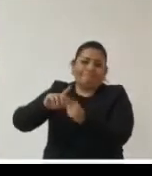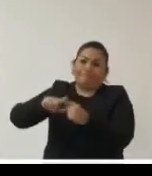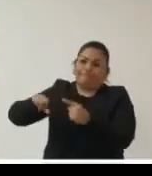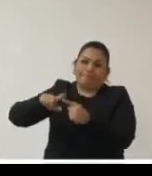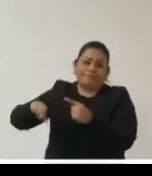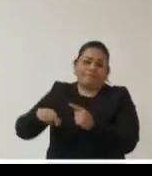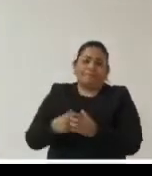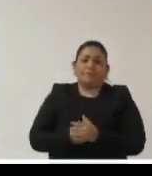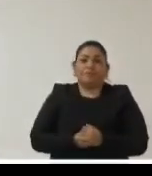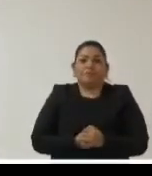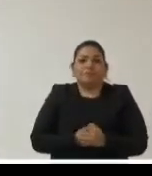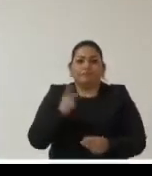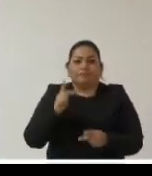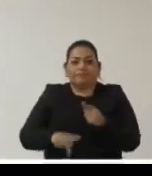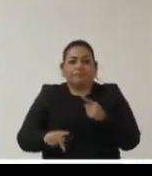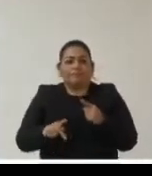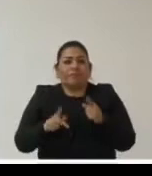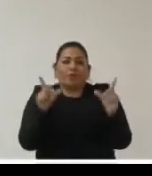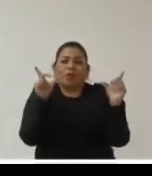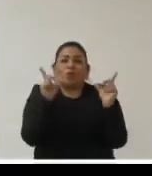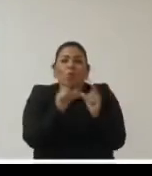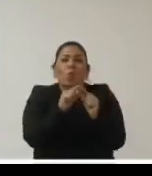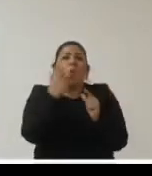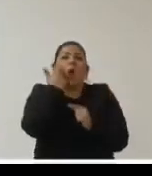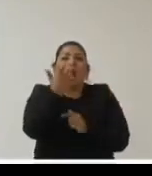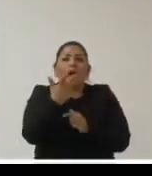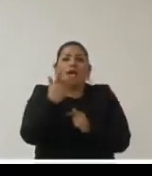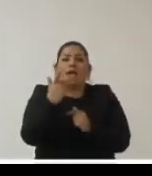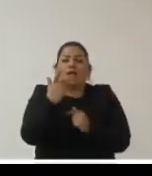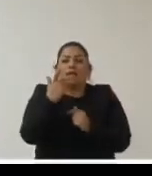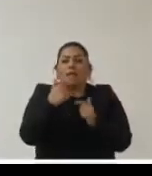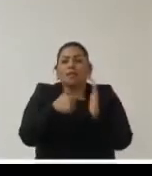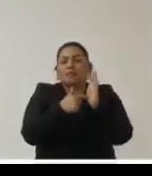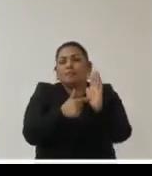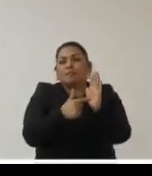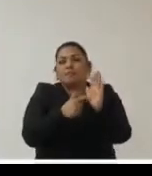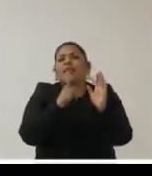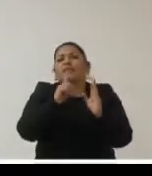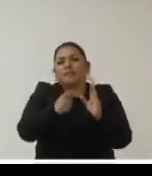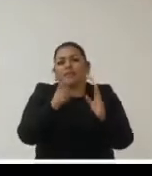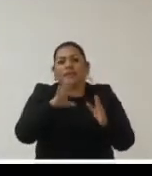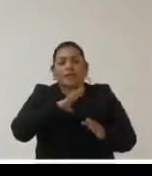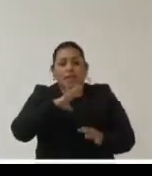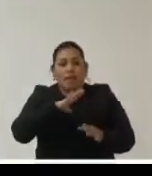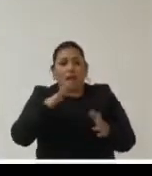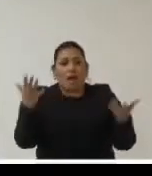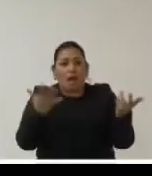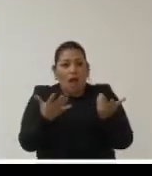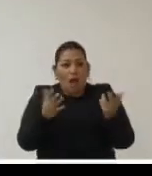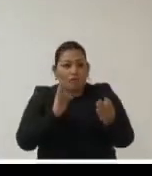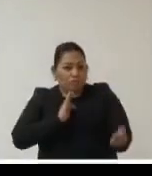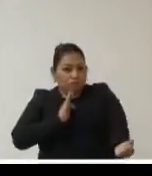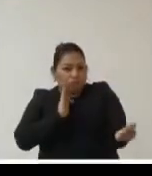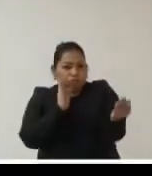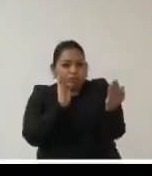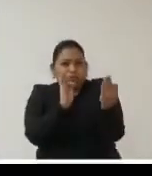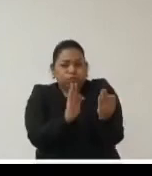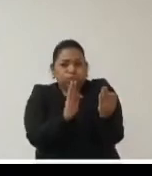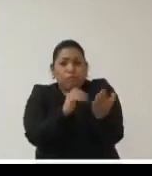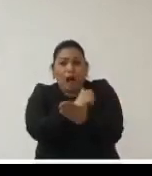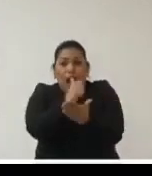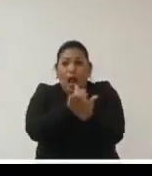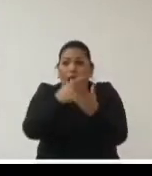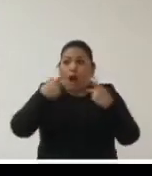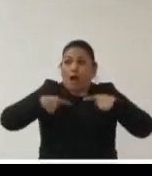resumen lo que yo quiero enfatizar es que tenemos que acercar a la